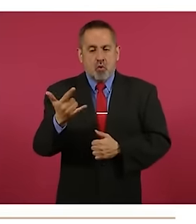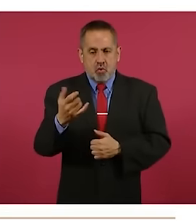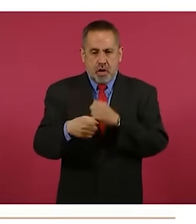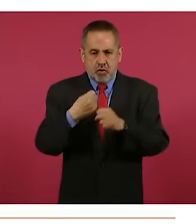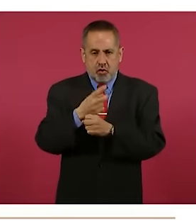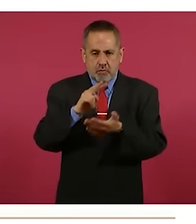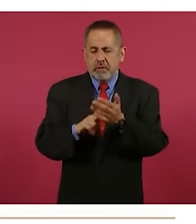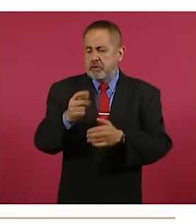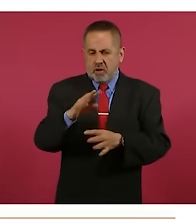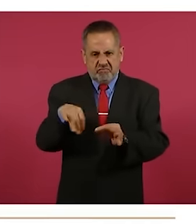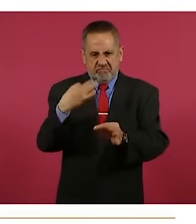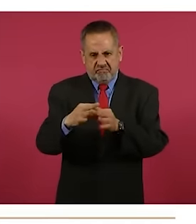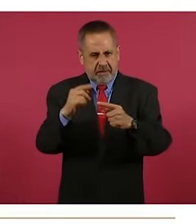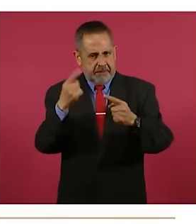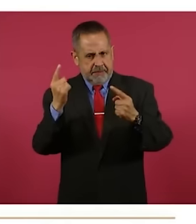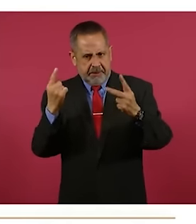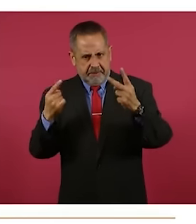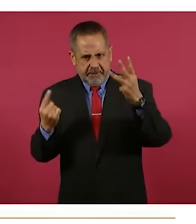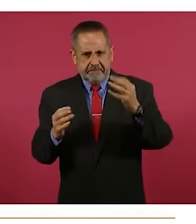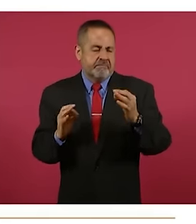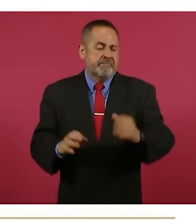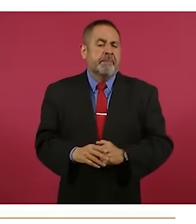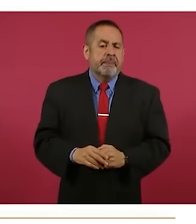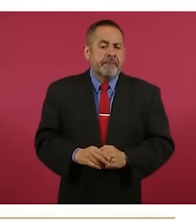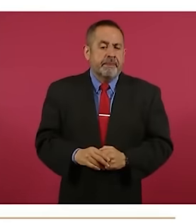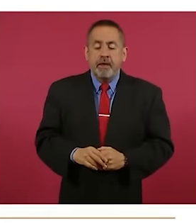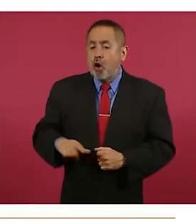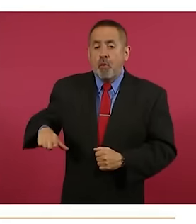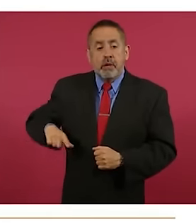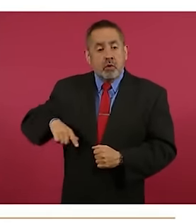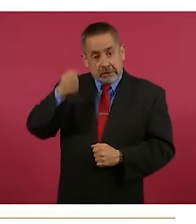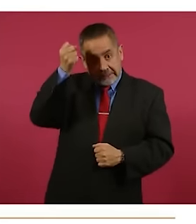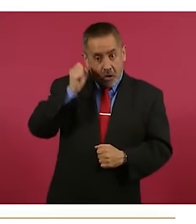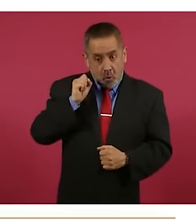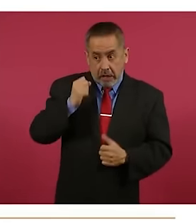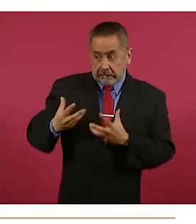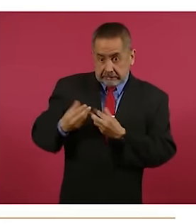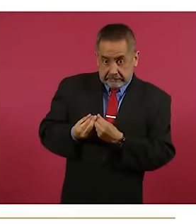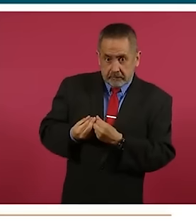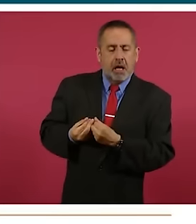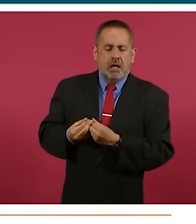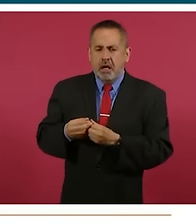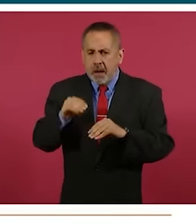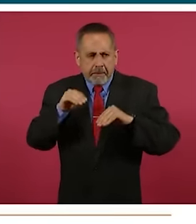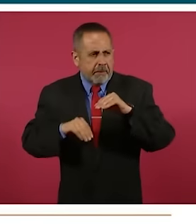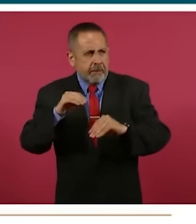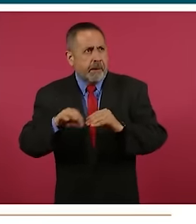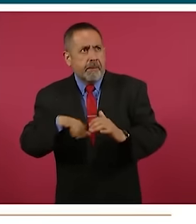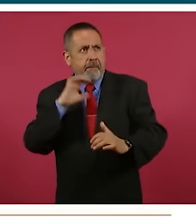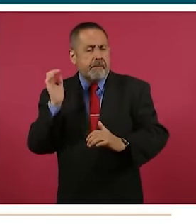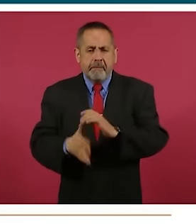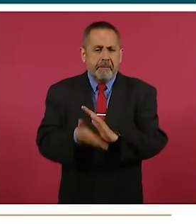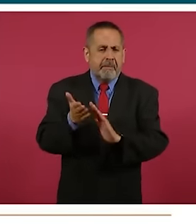2024. Con el apoyo del gobierno de Sinaloa se concluyó con éxito la construcción de